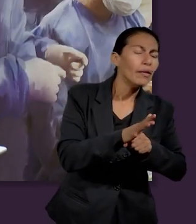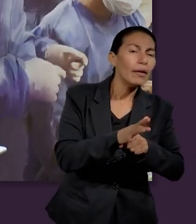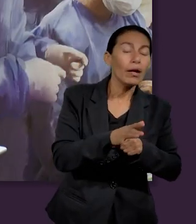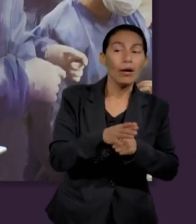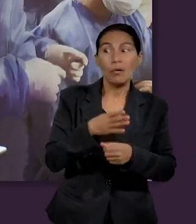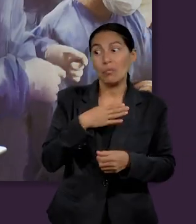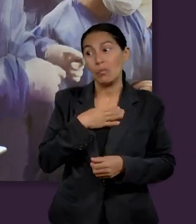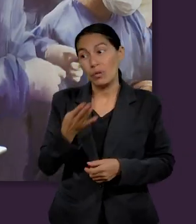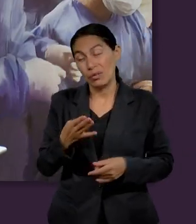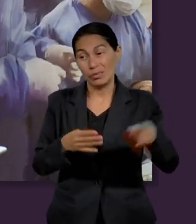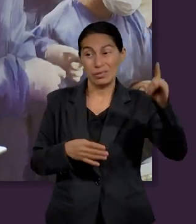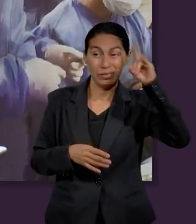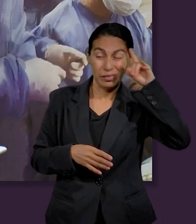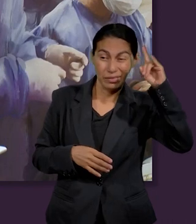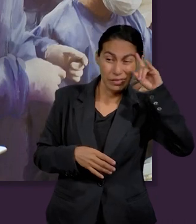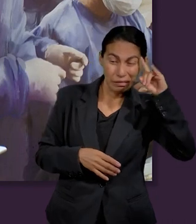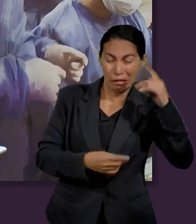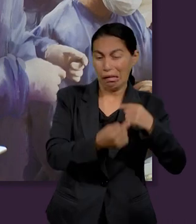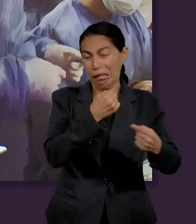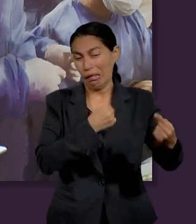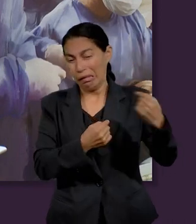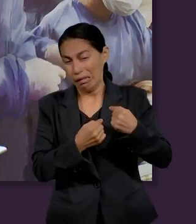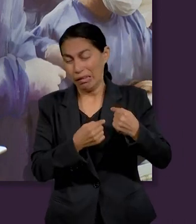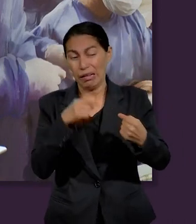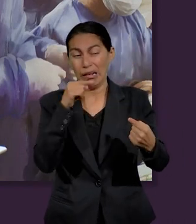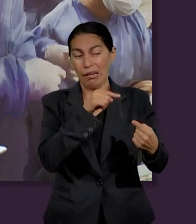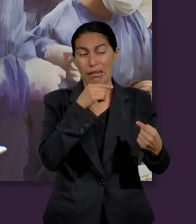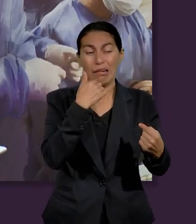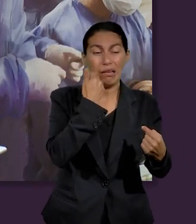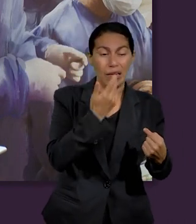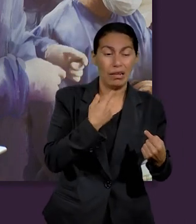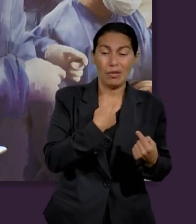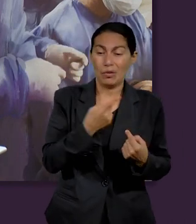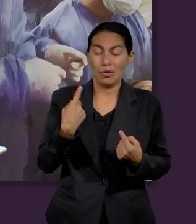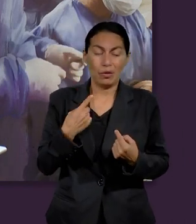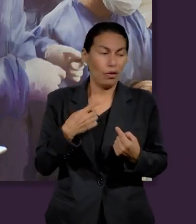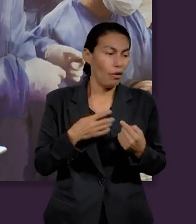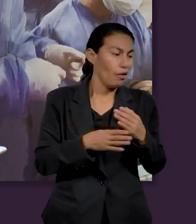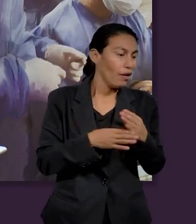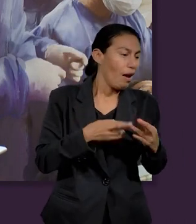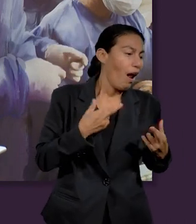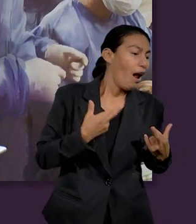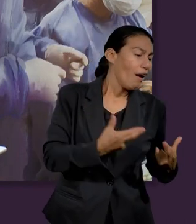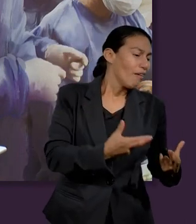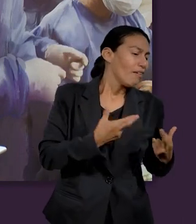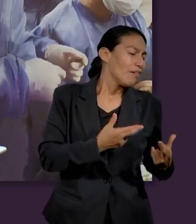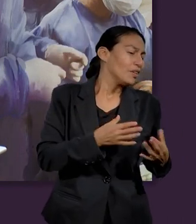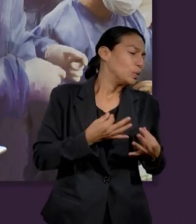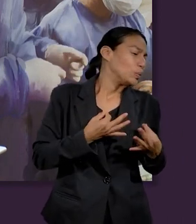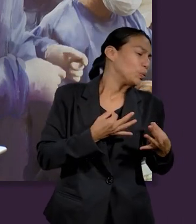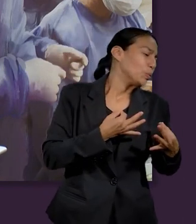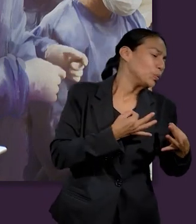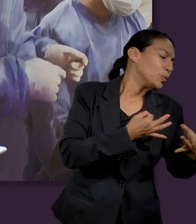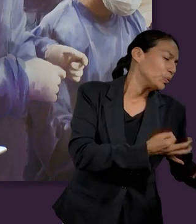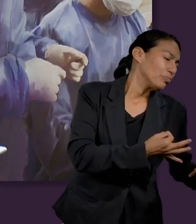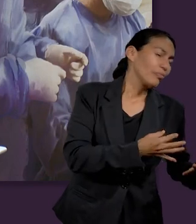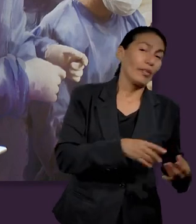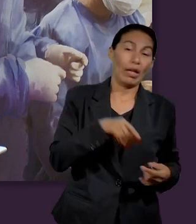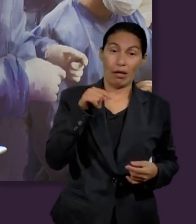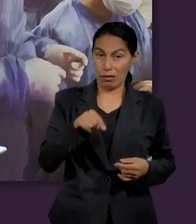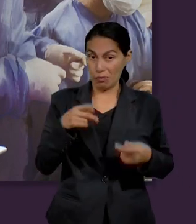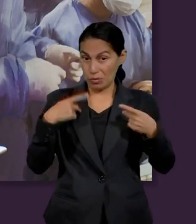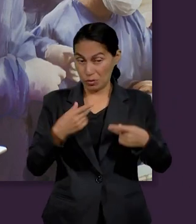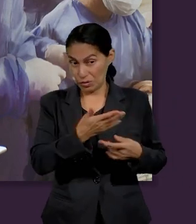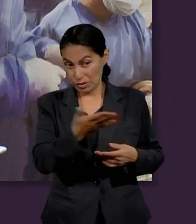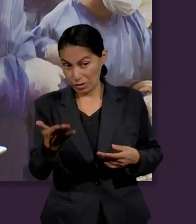engaños más sutiles del enemigo es que nuestro mayor tesoro esté basado en las riquezas esta sociedad nos dice